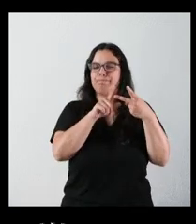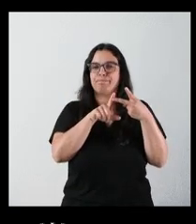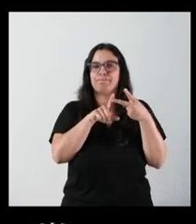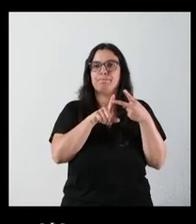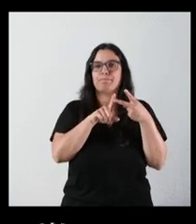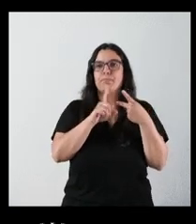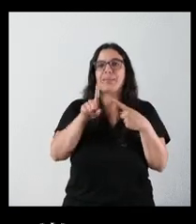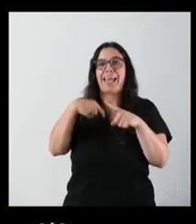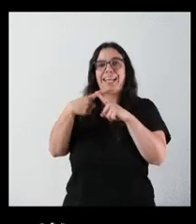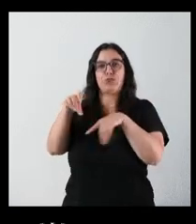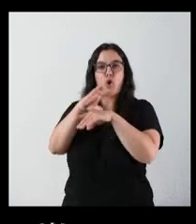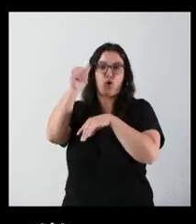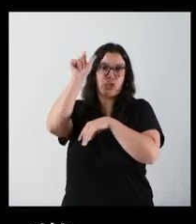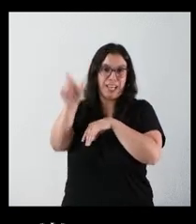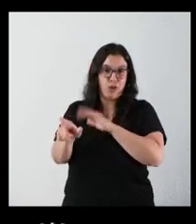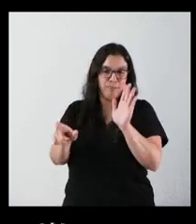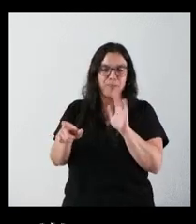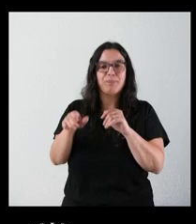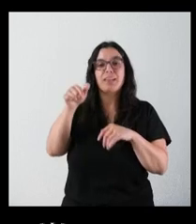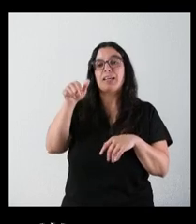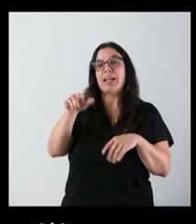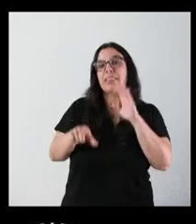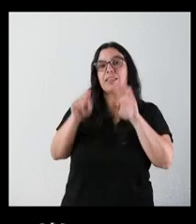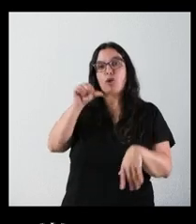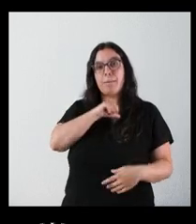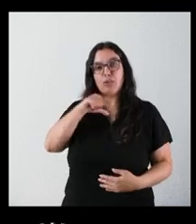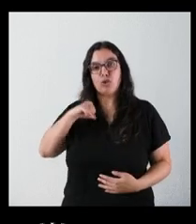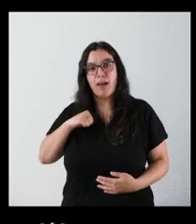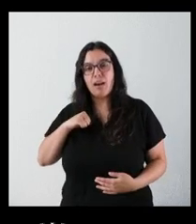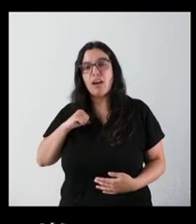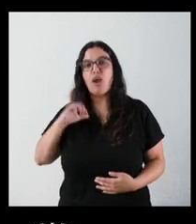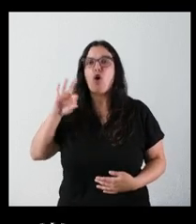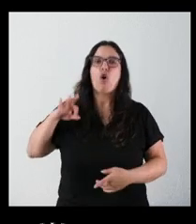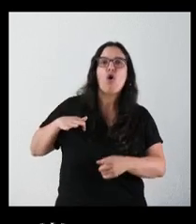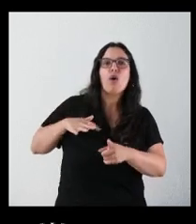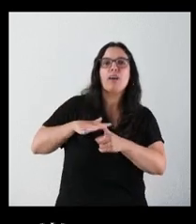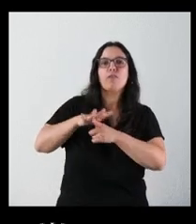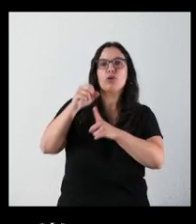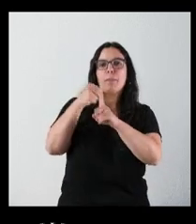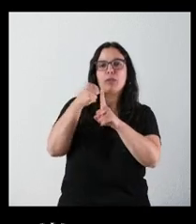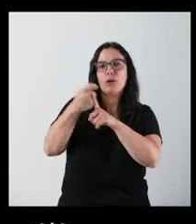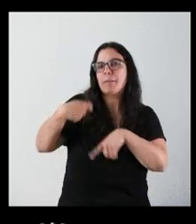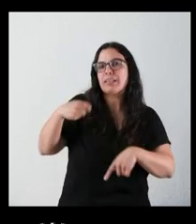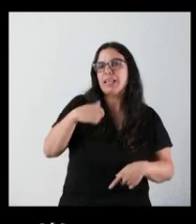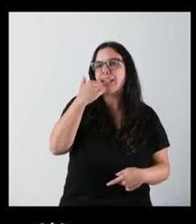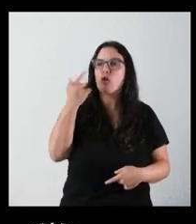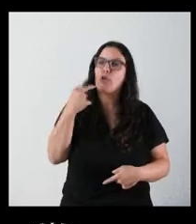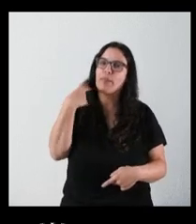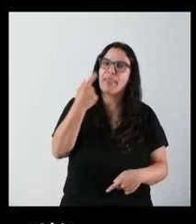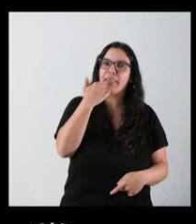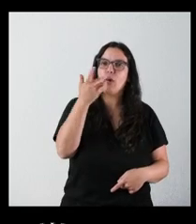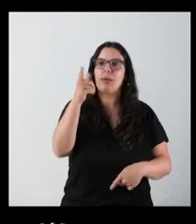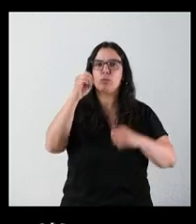ya ex consejero, ¿esta ha sido una decisión personal o ha estado influenciada por el presidente también? ¿Le ha comentado algo para que